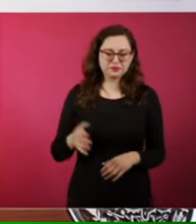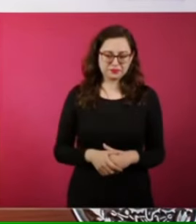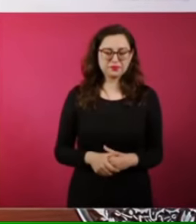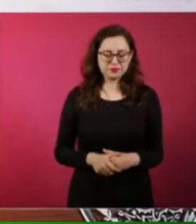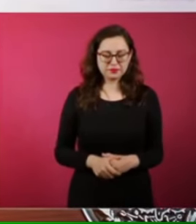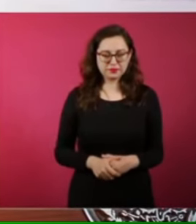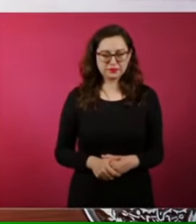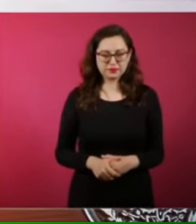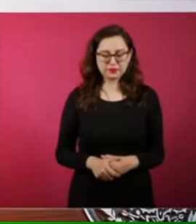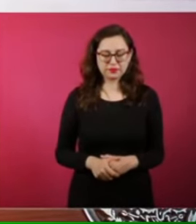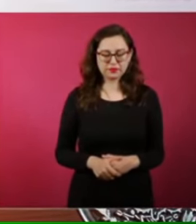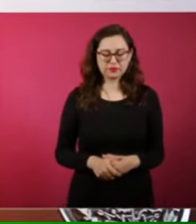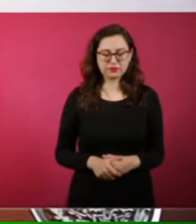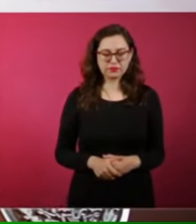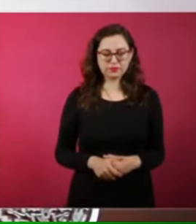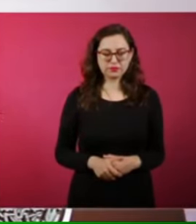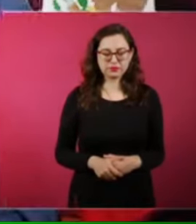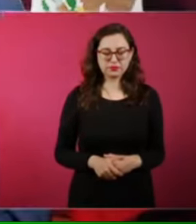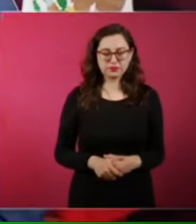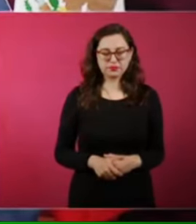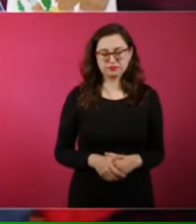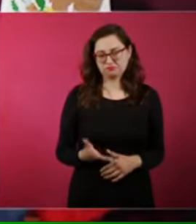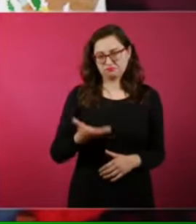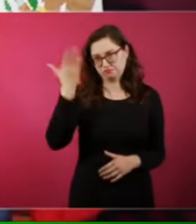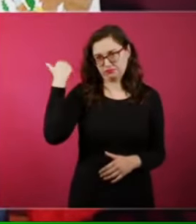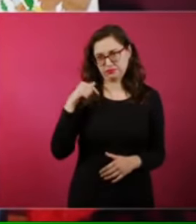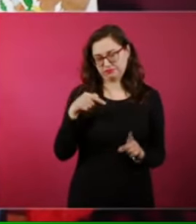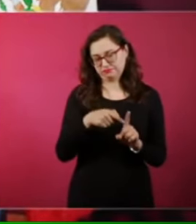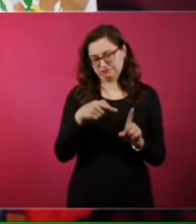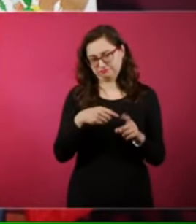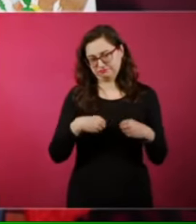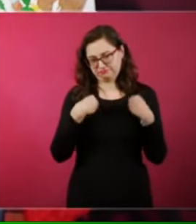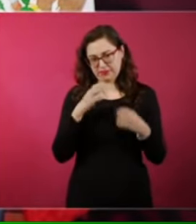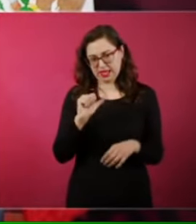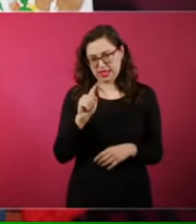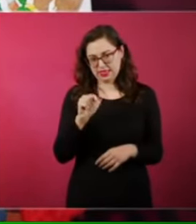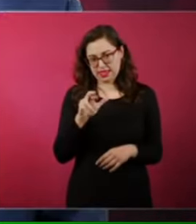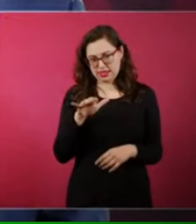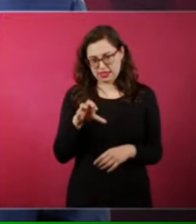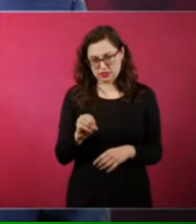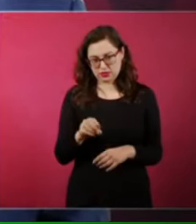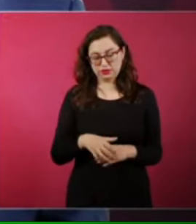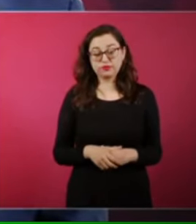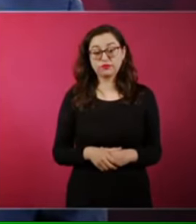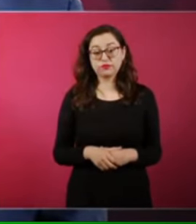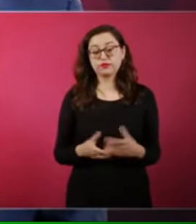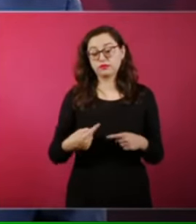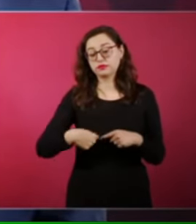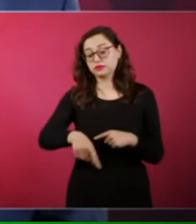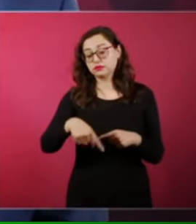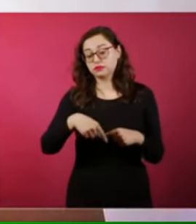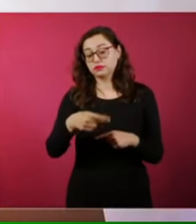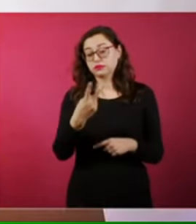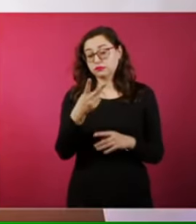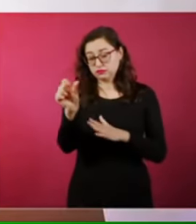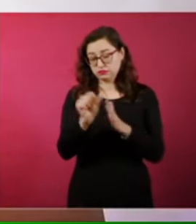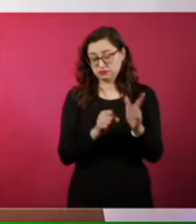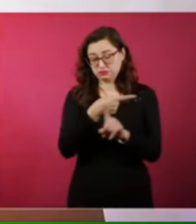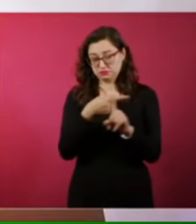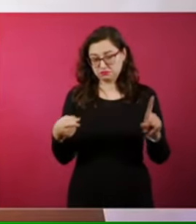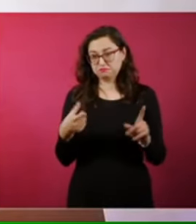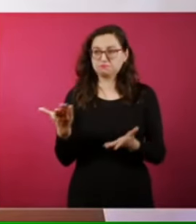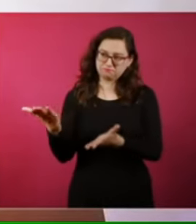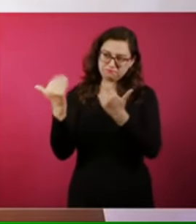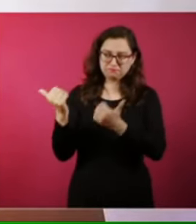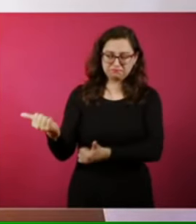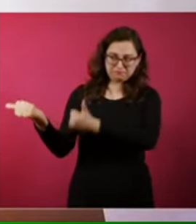corresponden a lo que fue en vida Catarino Garza. Antes de que termine mi gobierno, lo